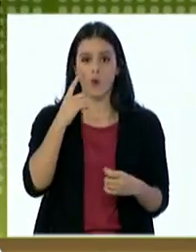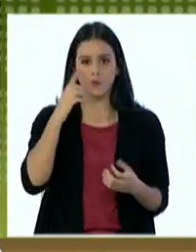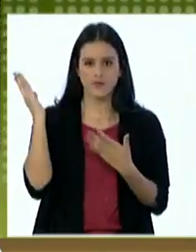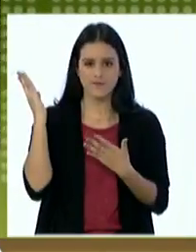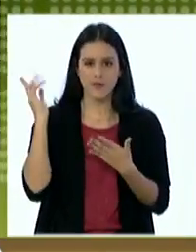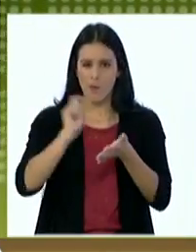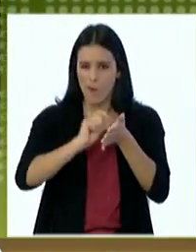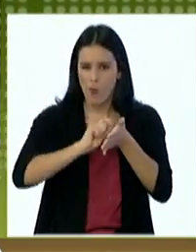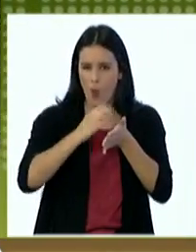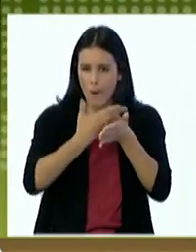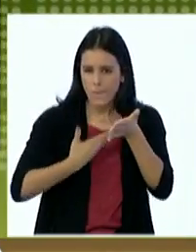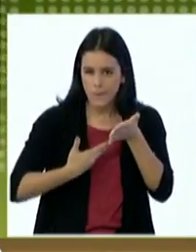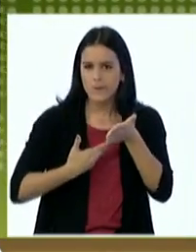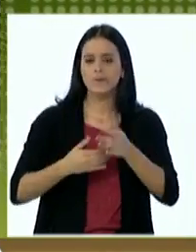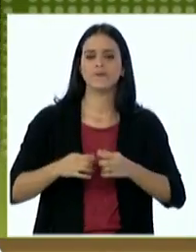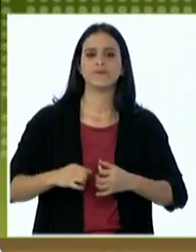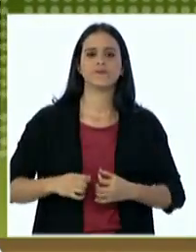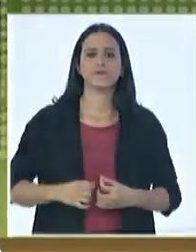nota